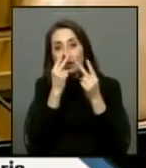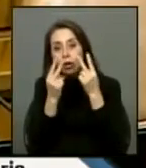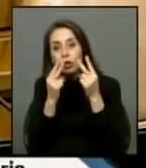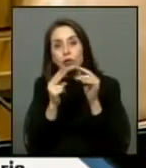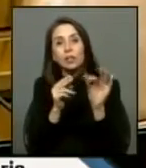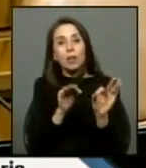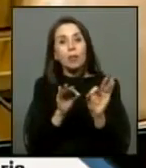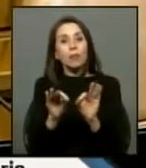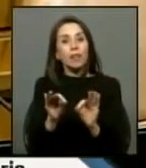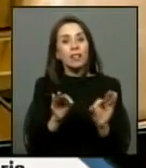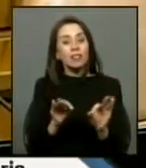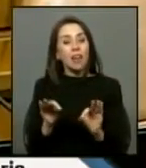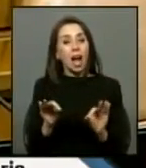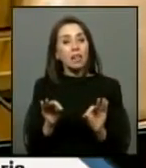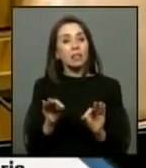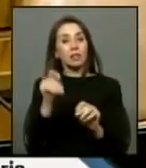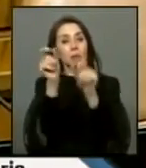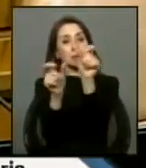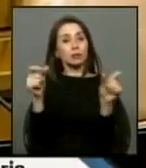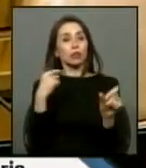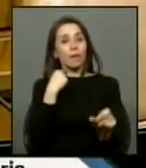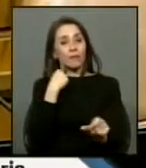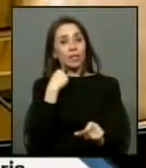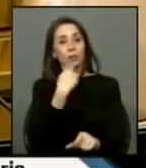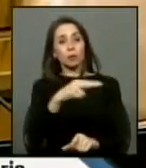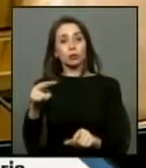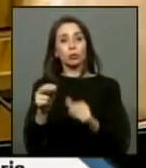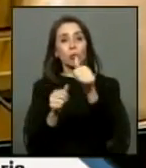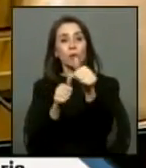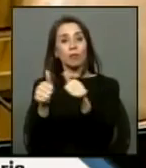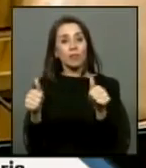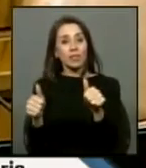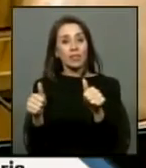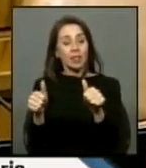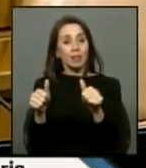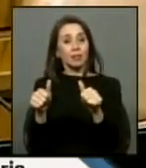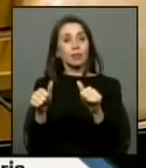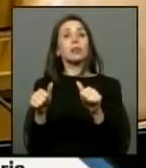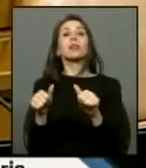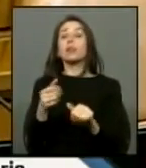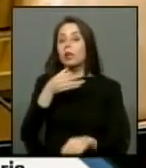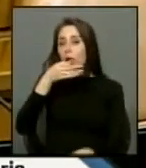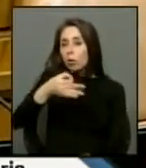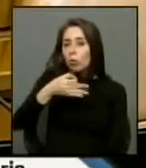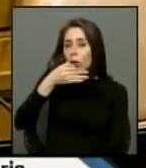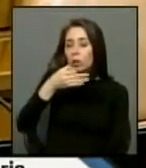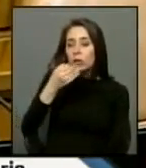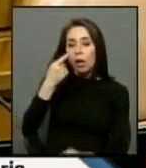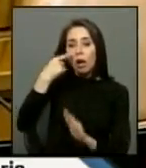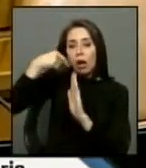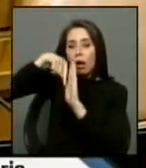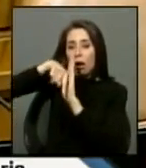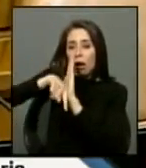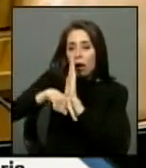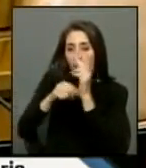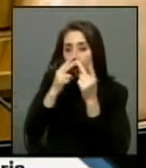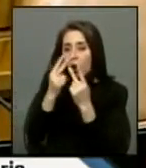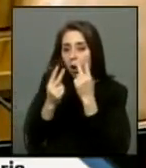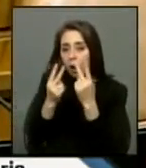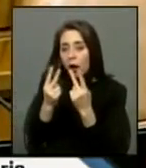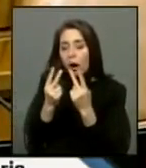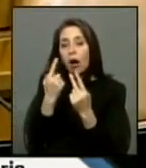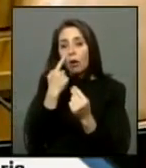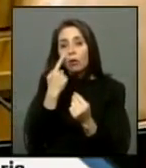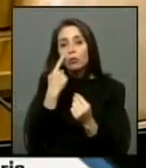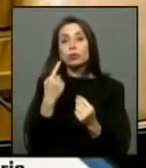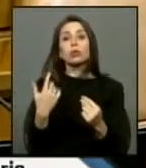de las víctimas de sus dirigentes uno puede ahondar más aún y conocer más aún la magnitud